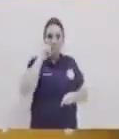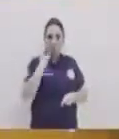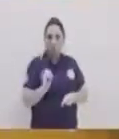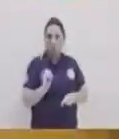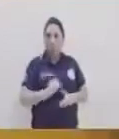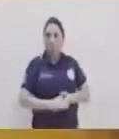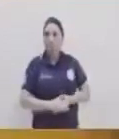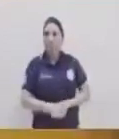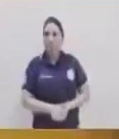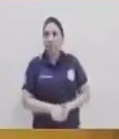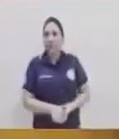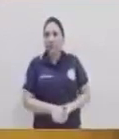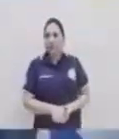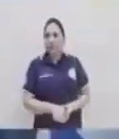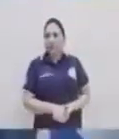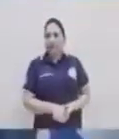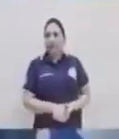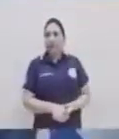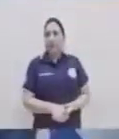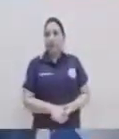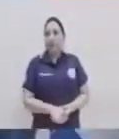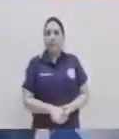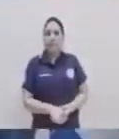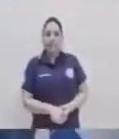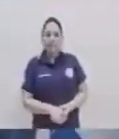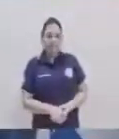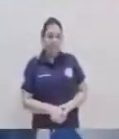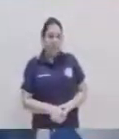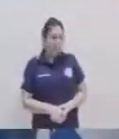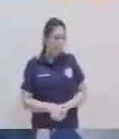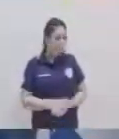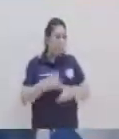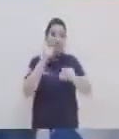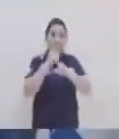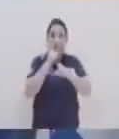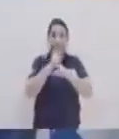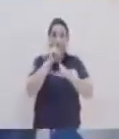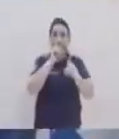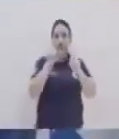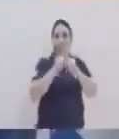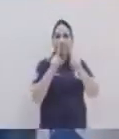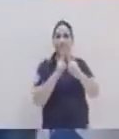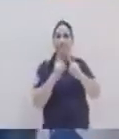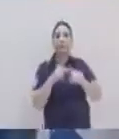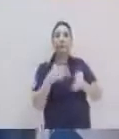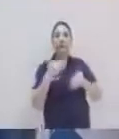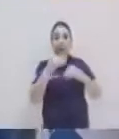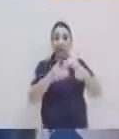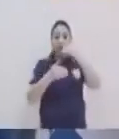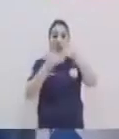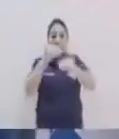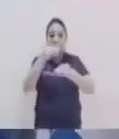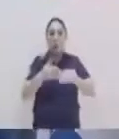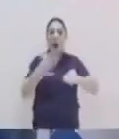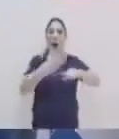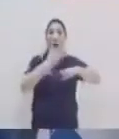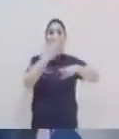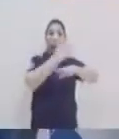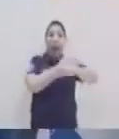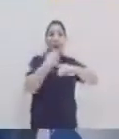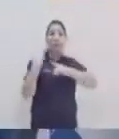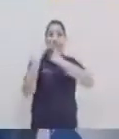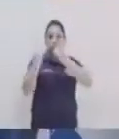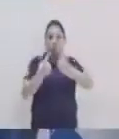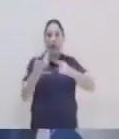acción. Entonces, pues, el momento lo podríamos describir de esa manera. Exacto, y que también se va dando a la secuencia, ¿verdad? antes,